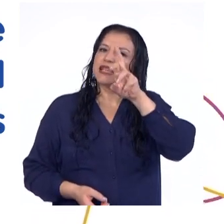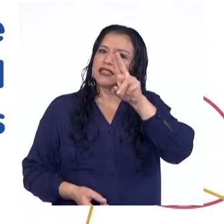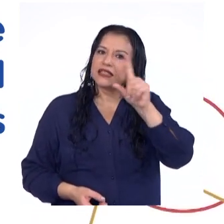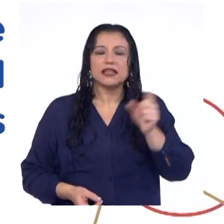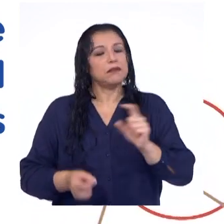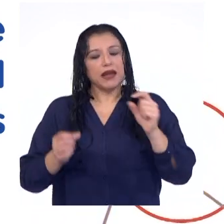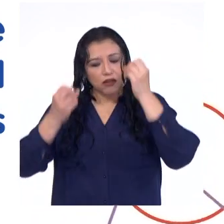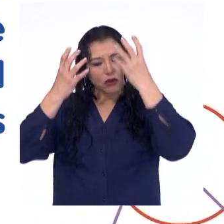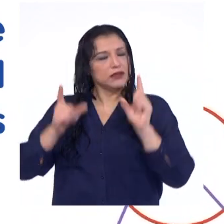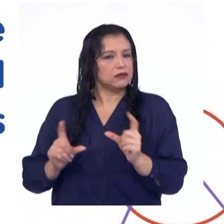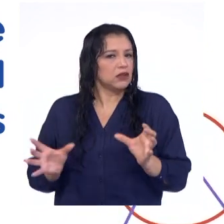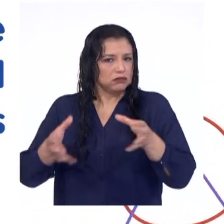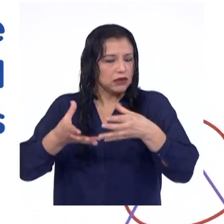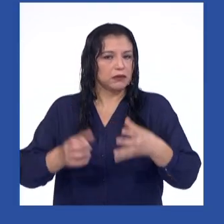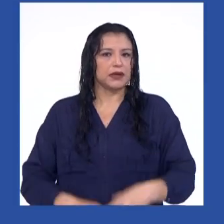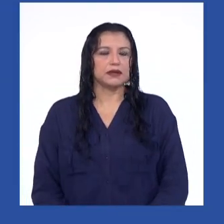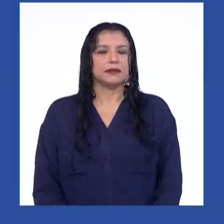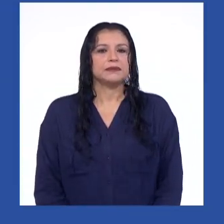no agrupados.